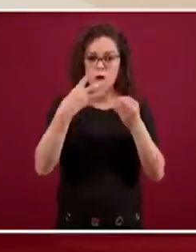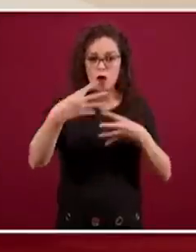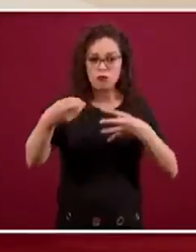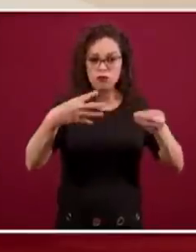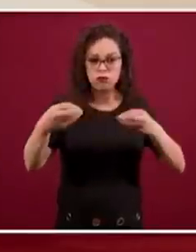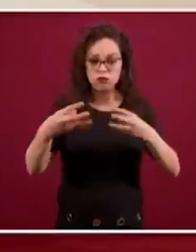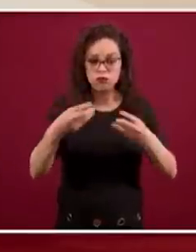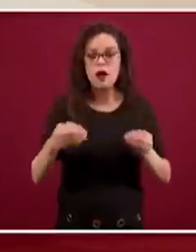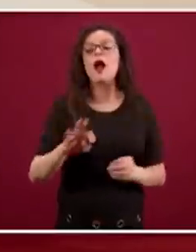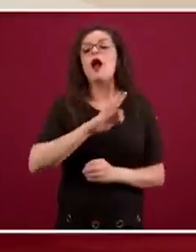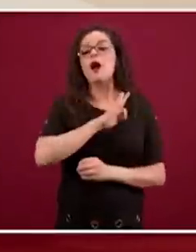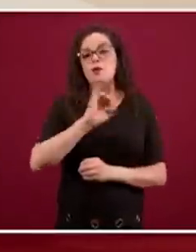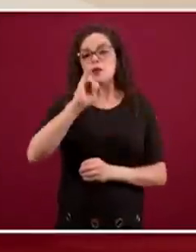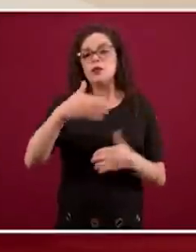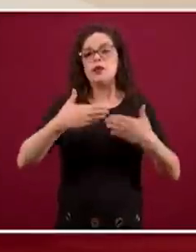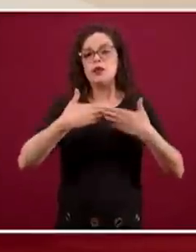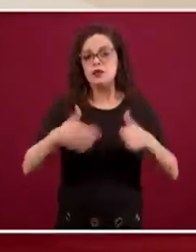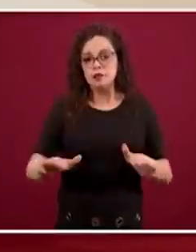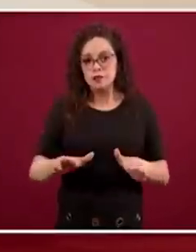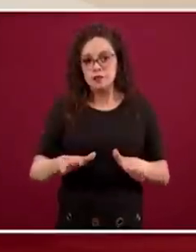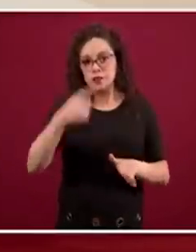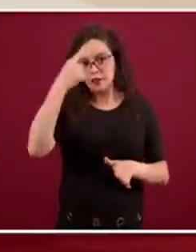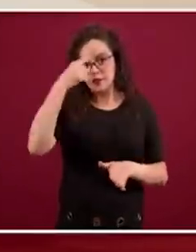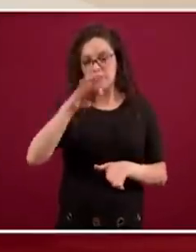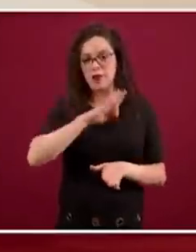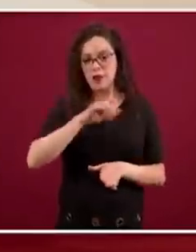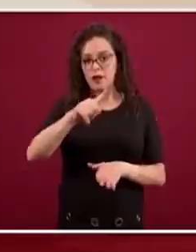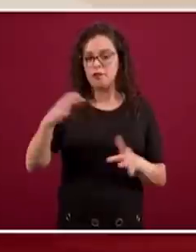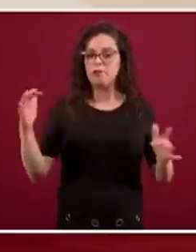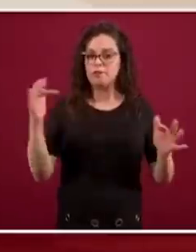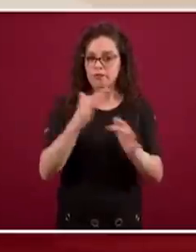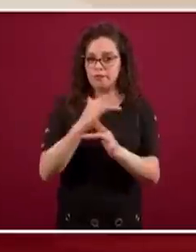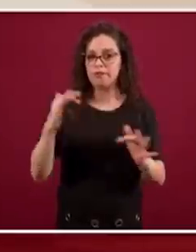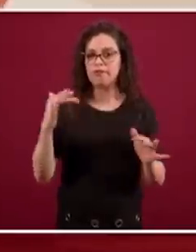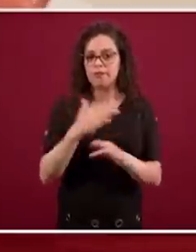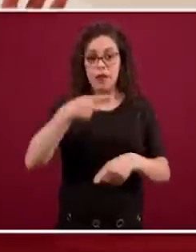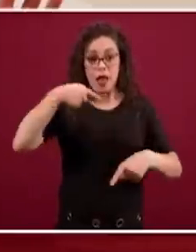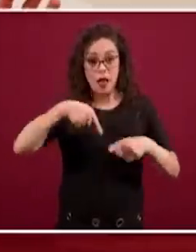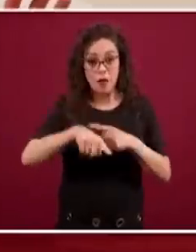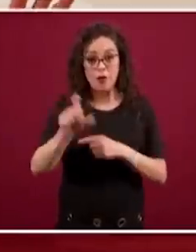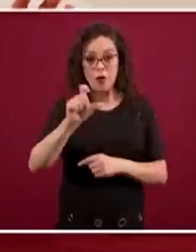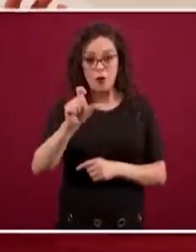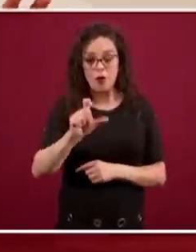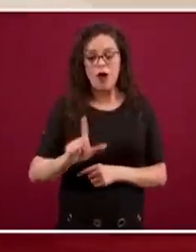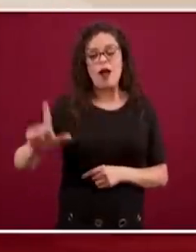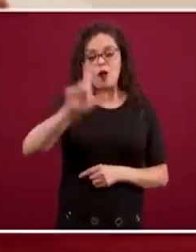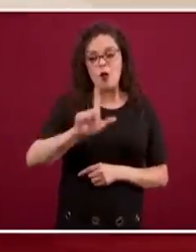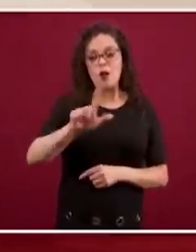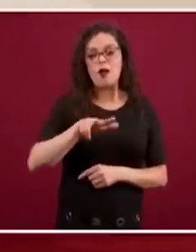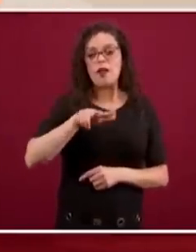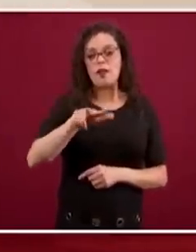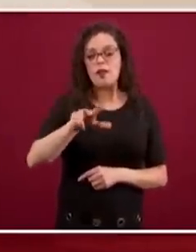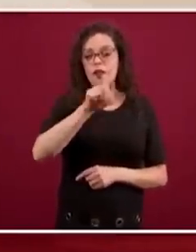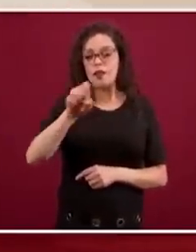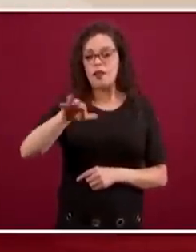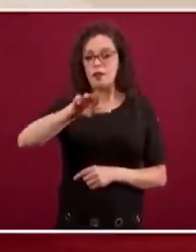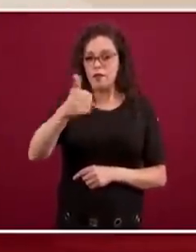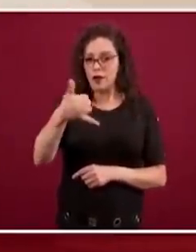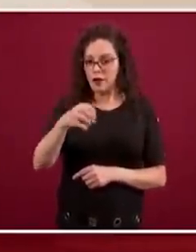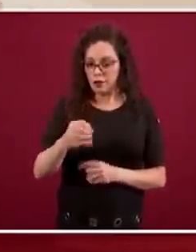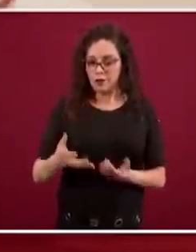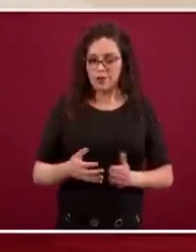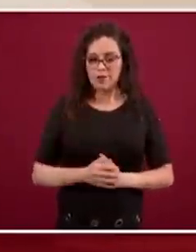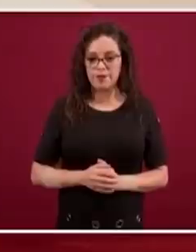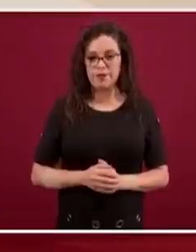quitar ya las restricciones de movilidad a partir del lunes 18 de mayo, pero como he dicho en otras ocasiones, sí y sólo